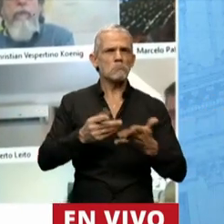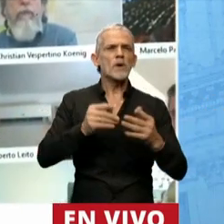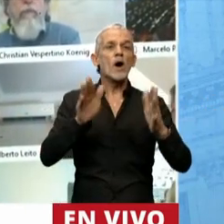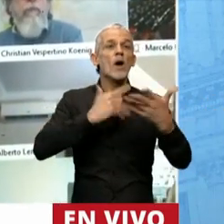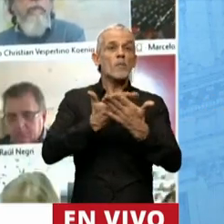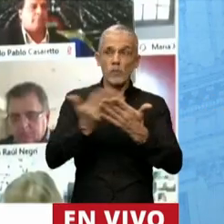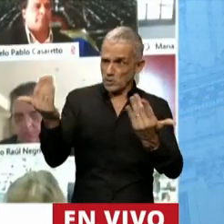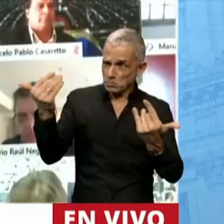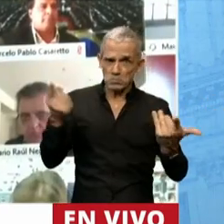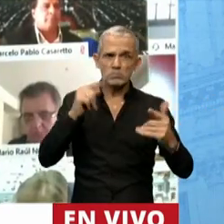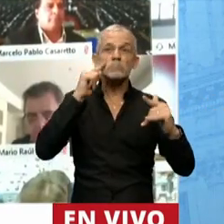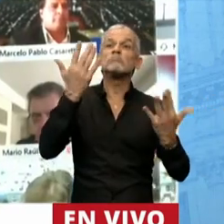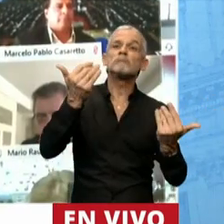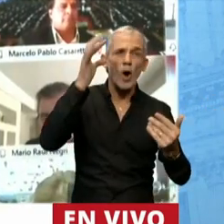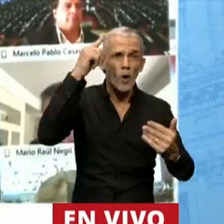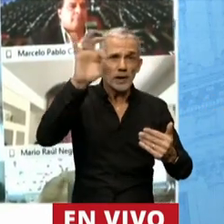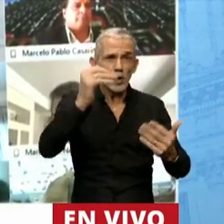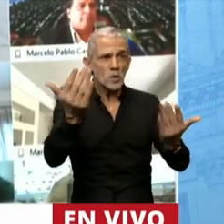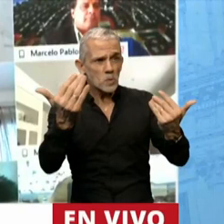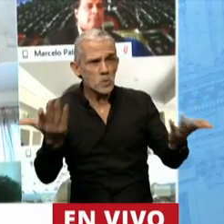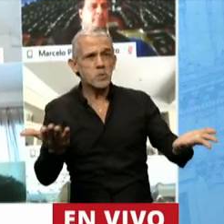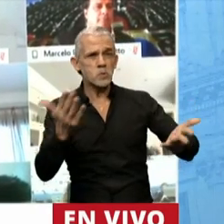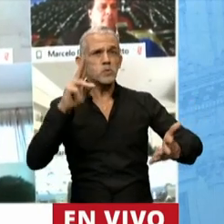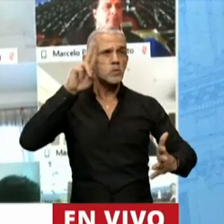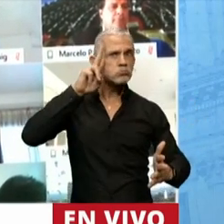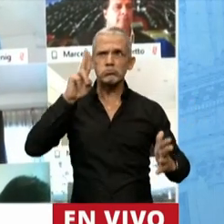propuestas, de escuchar fundamentalmente, un gobierno que escucha.